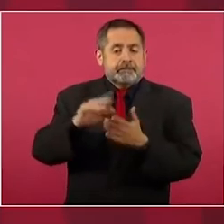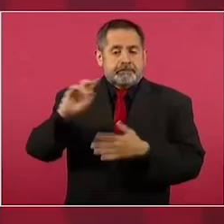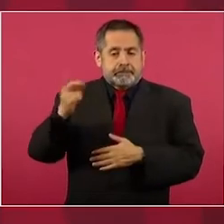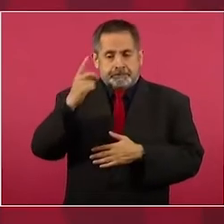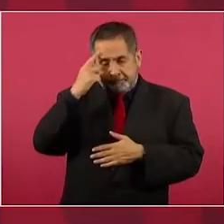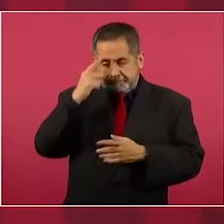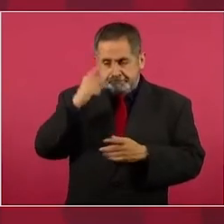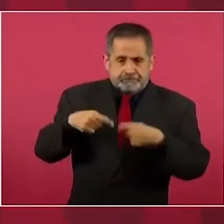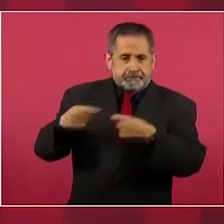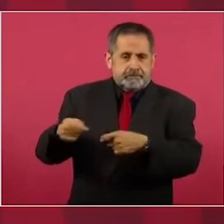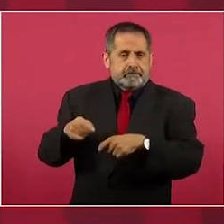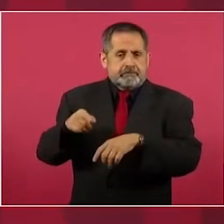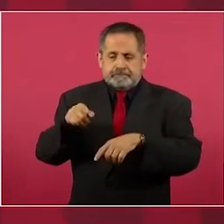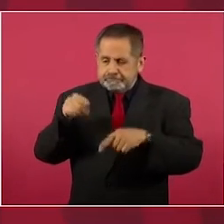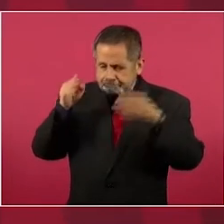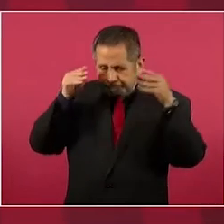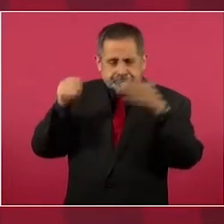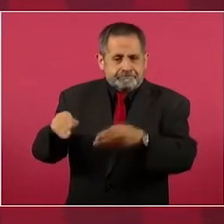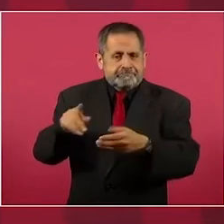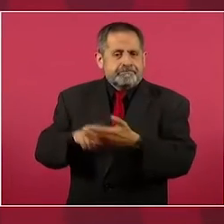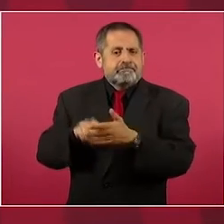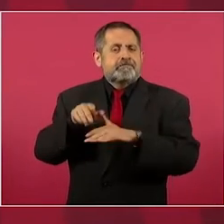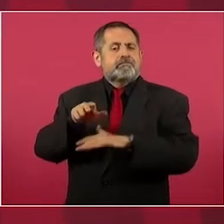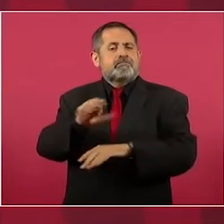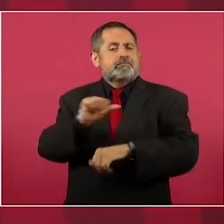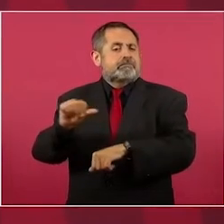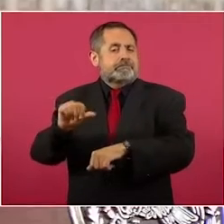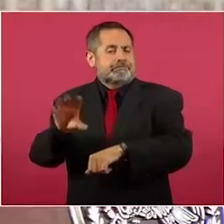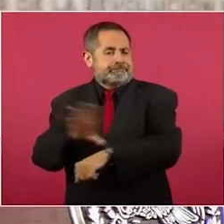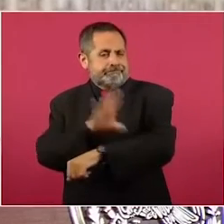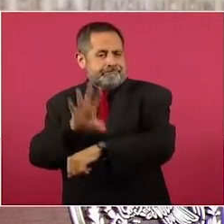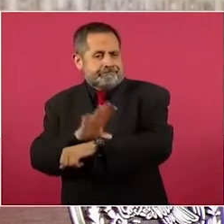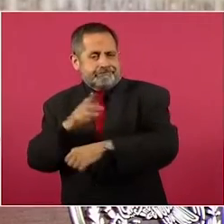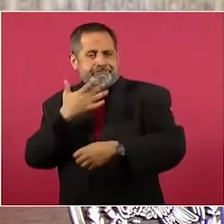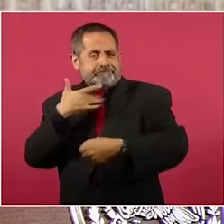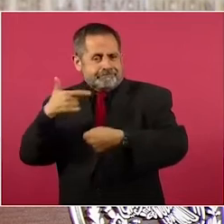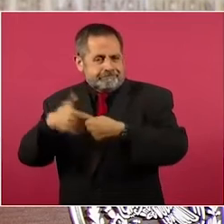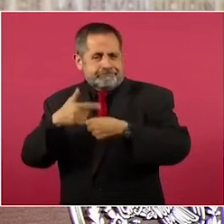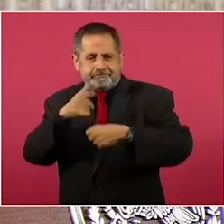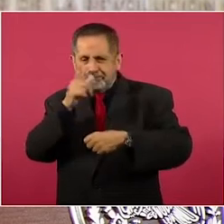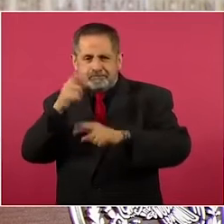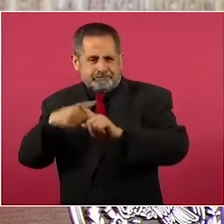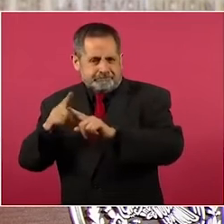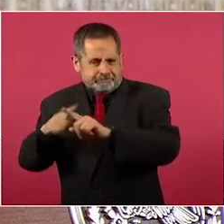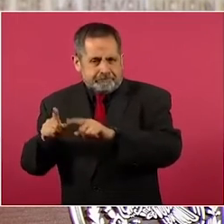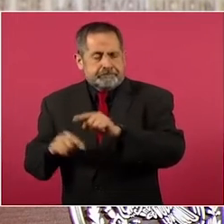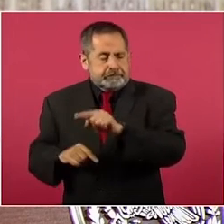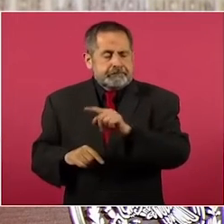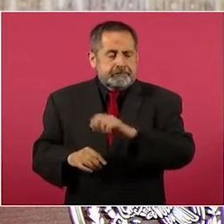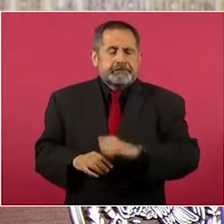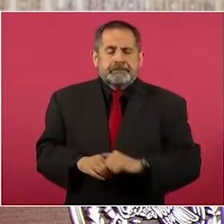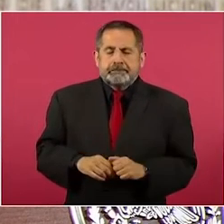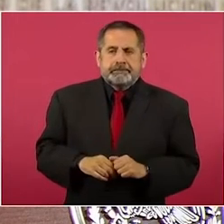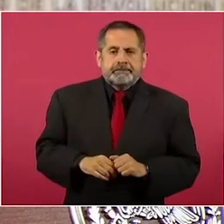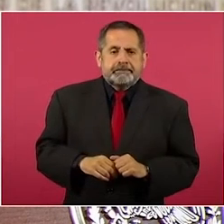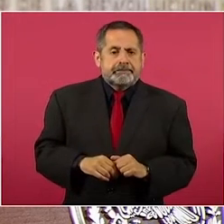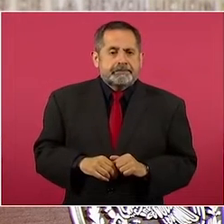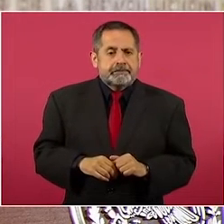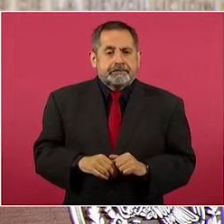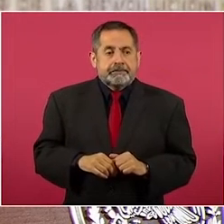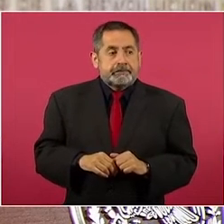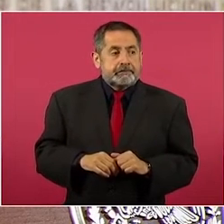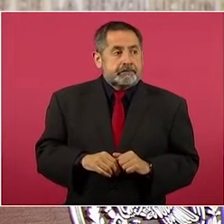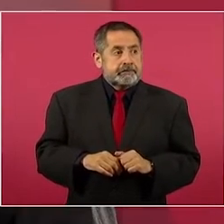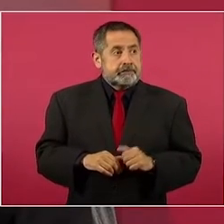fundamentalmente en el sector energético, nos van a